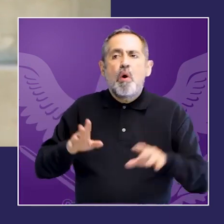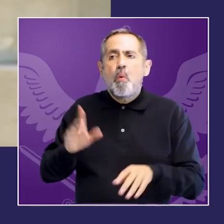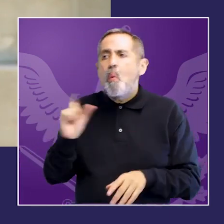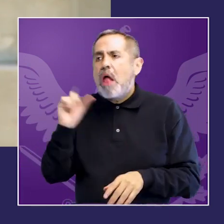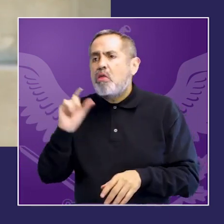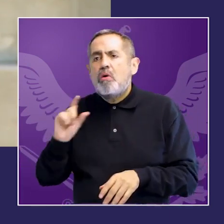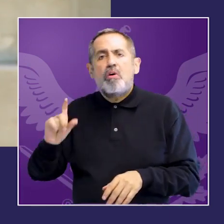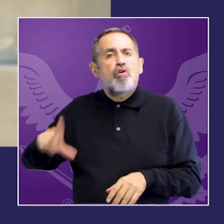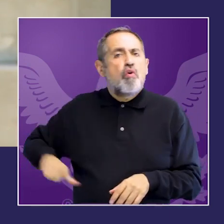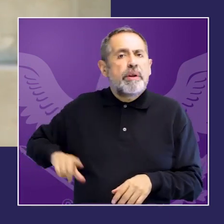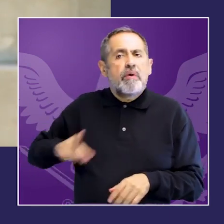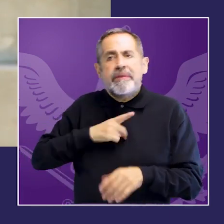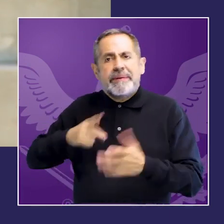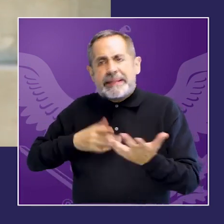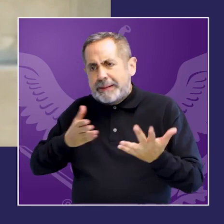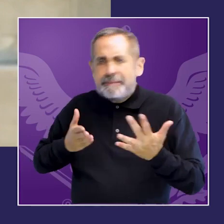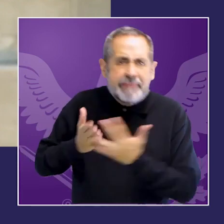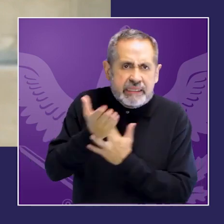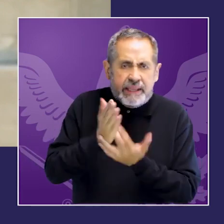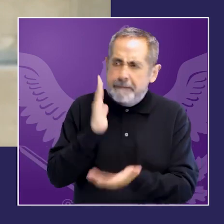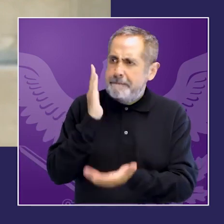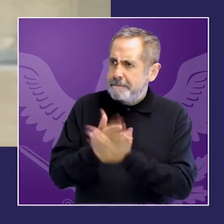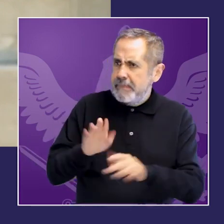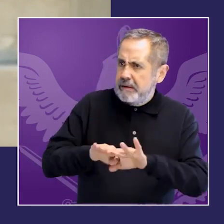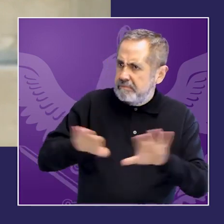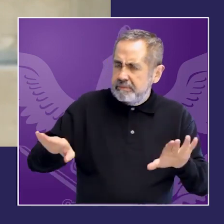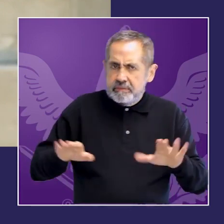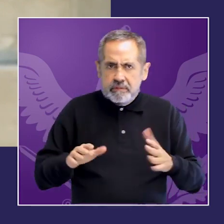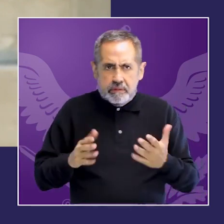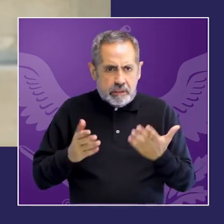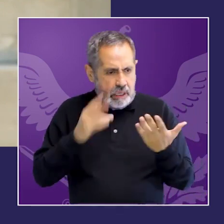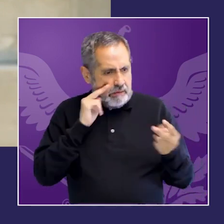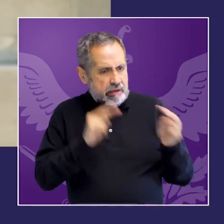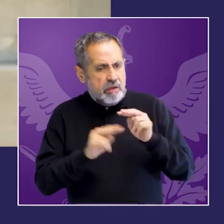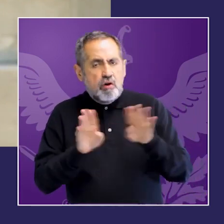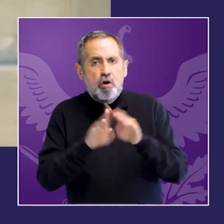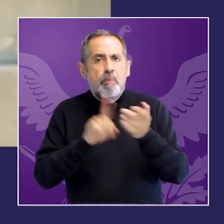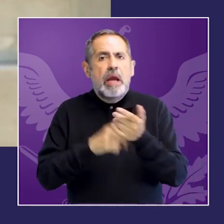tenemos que poder tomar de los registros de la información